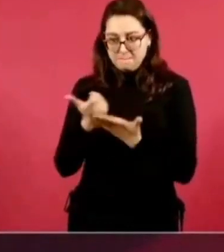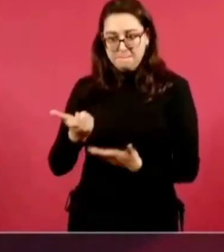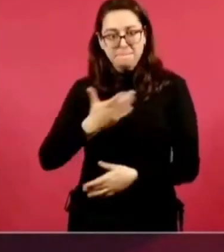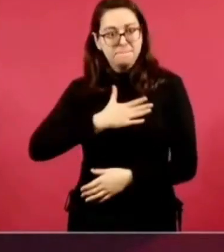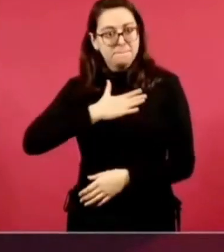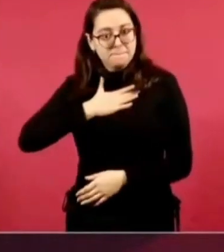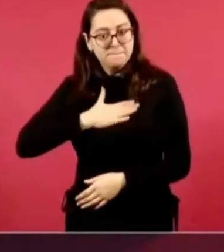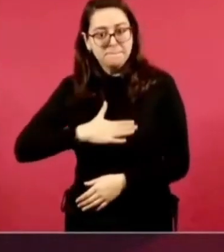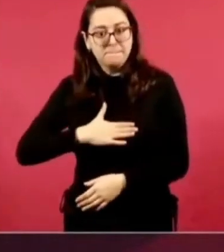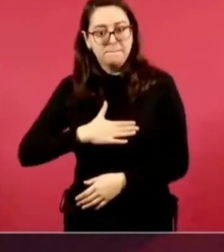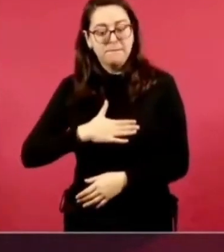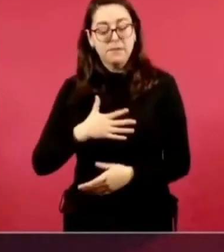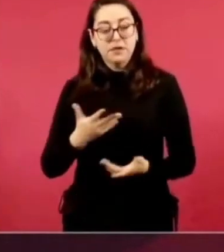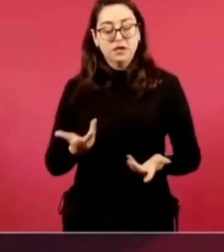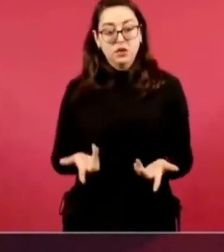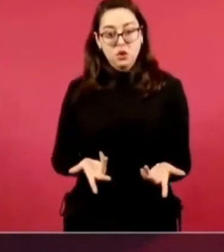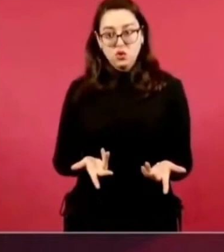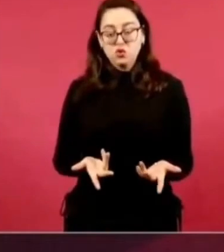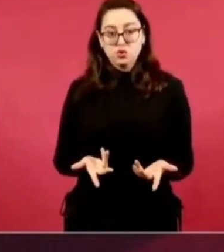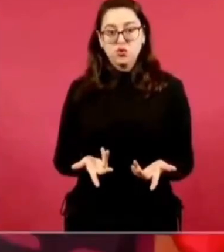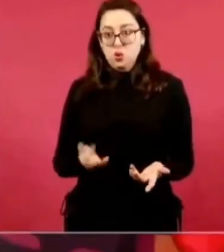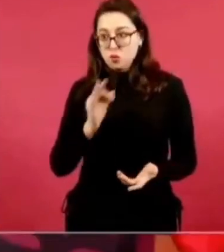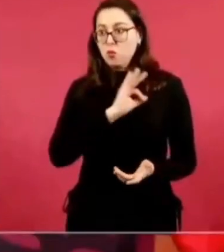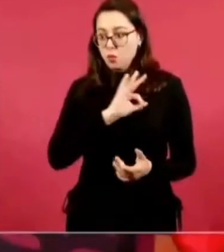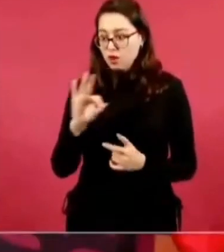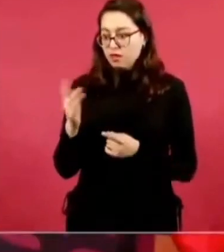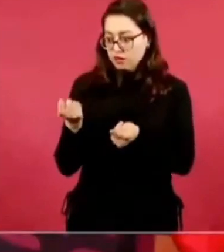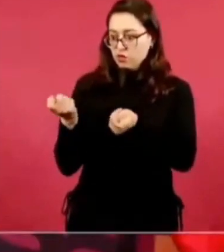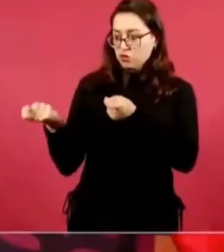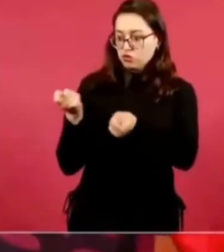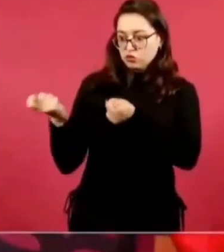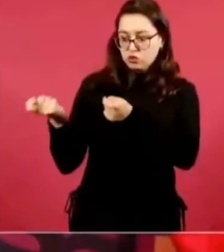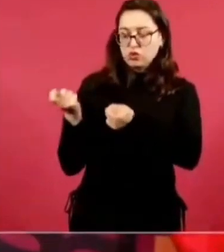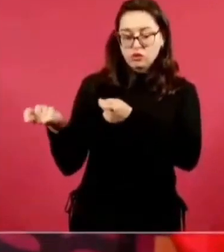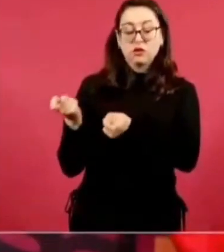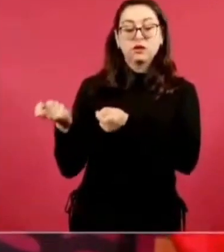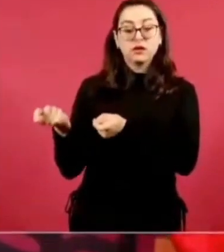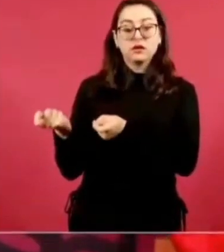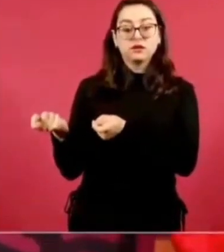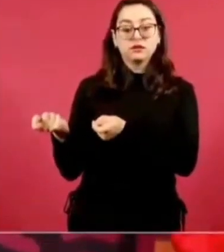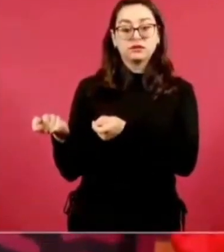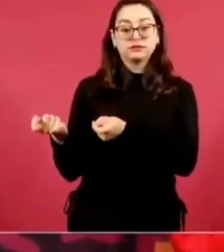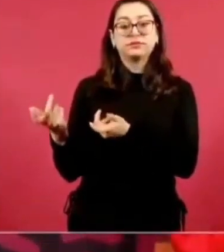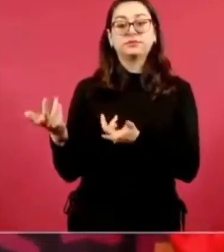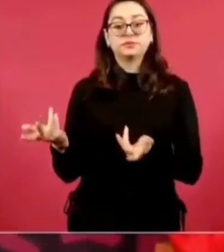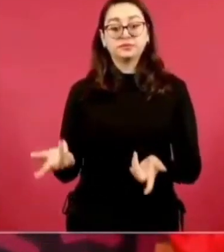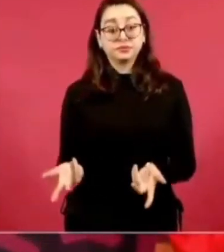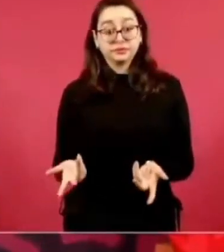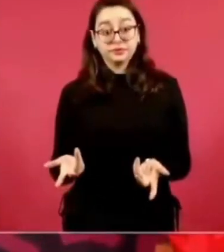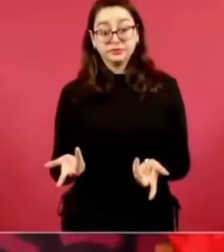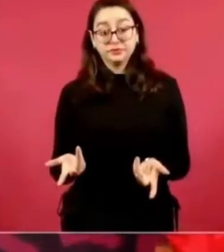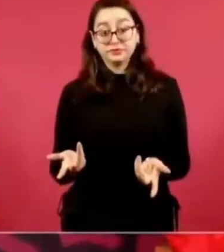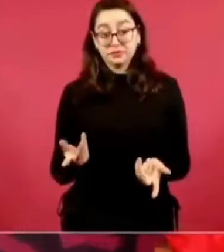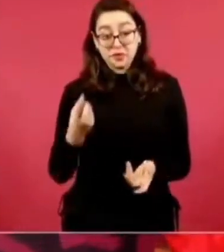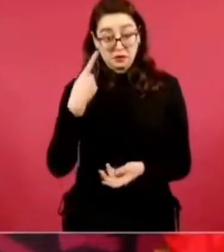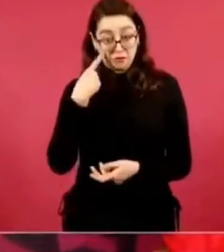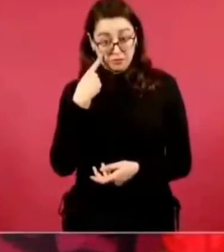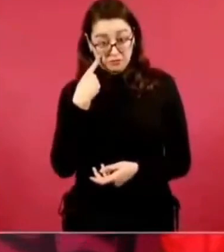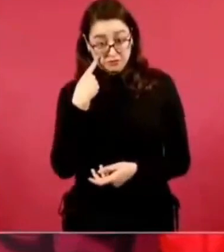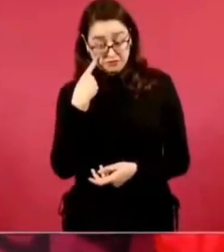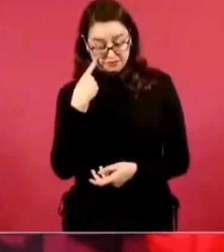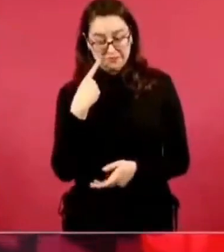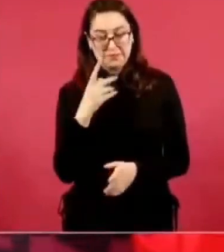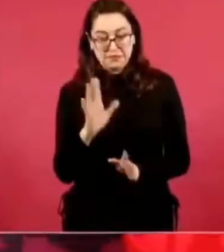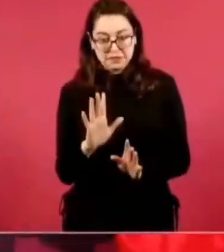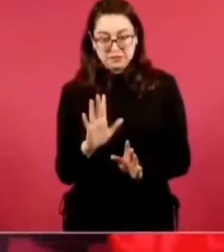No hace falta profundizar mucho, es cosa